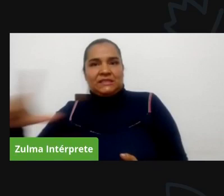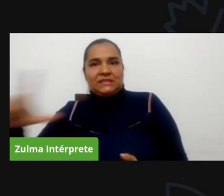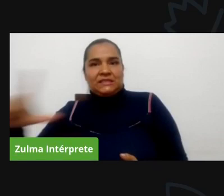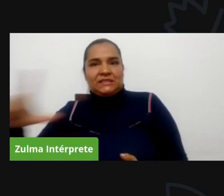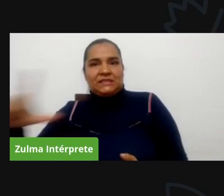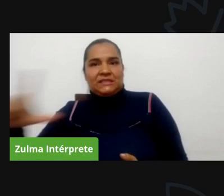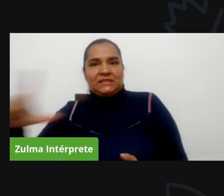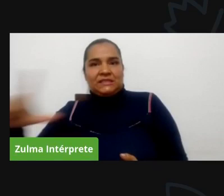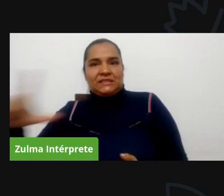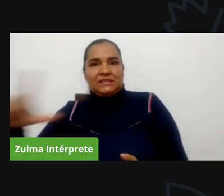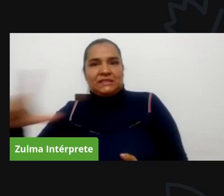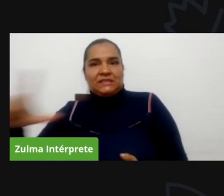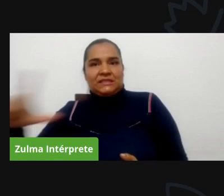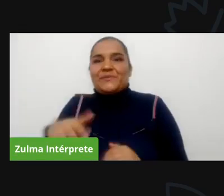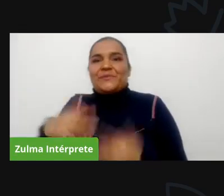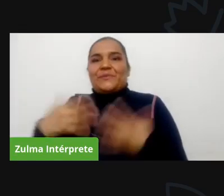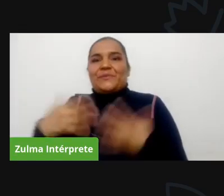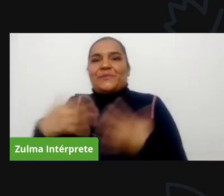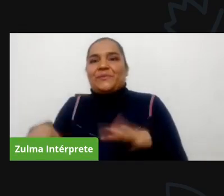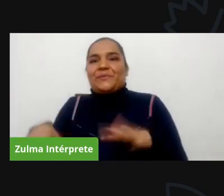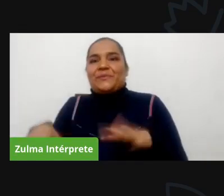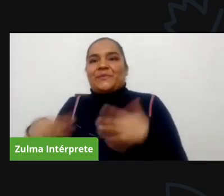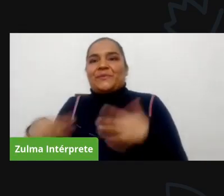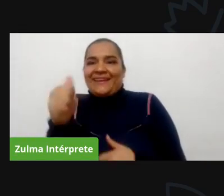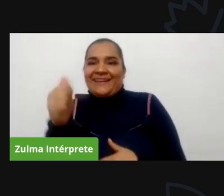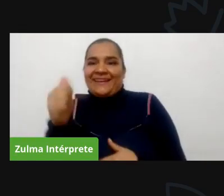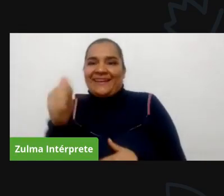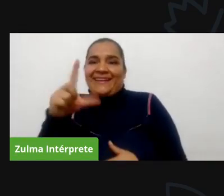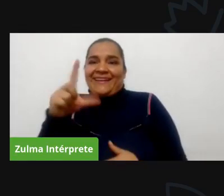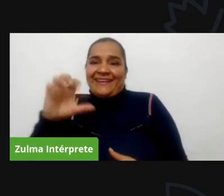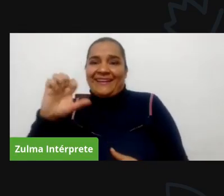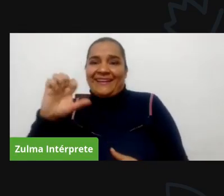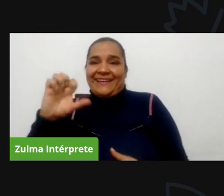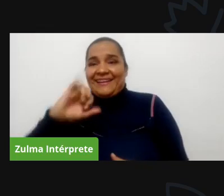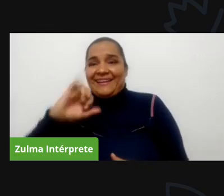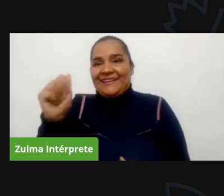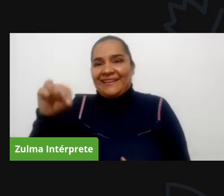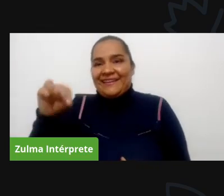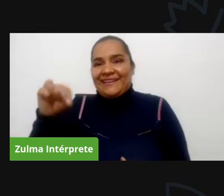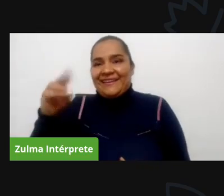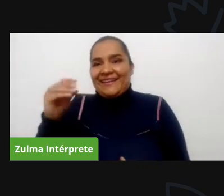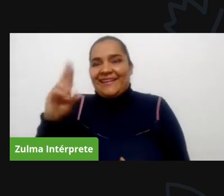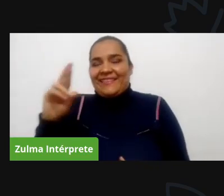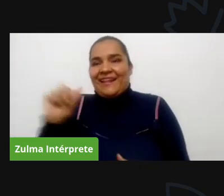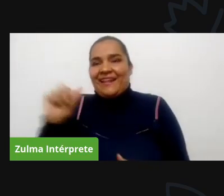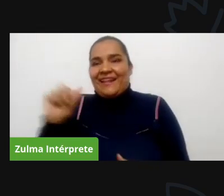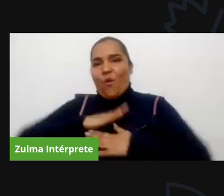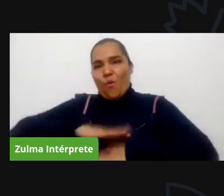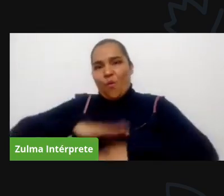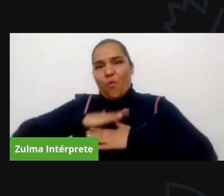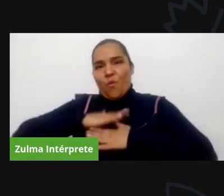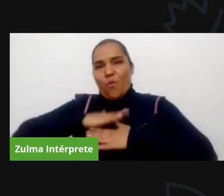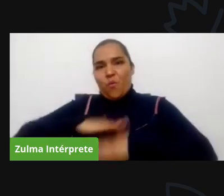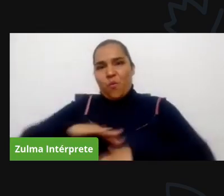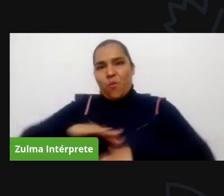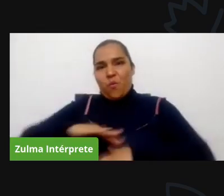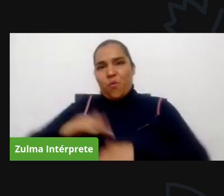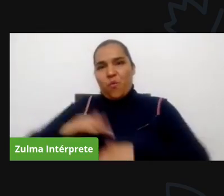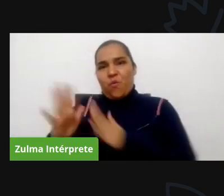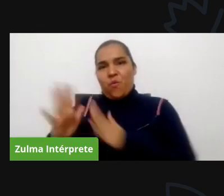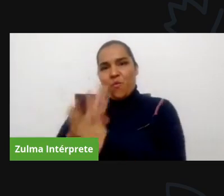con más reputación y con más experiencia en todo lo que tiene que ver con el acompañamiento la inspección y vigilancia de estos